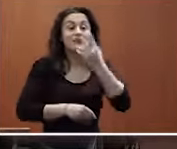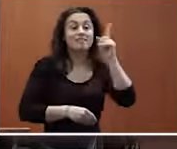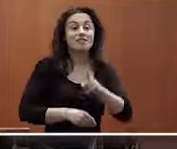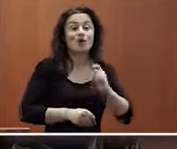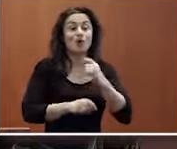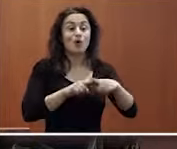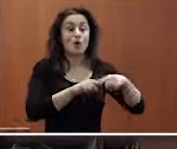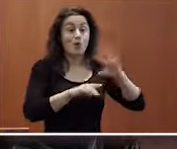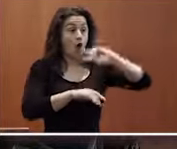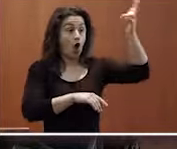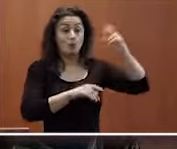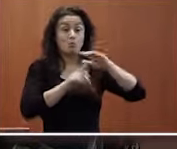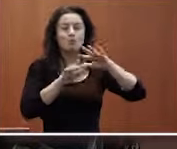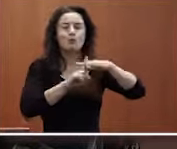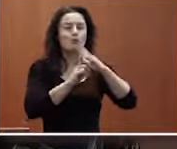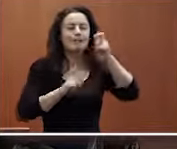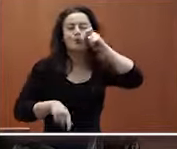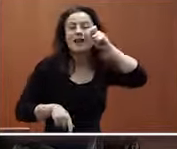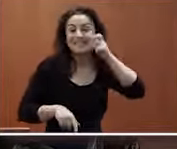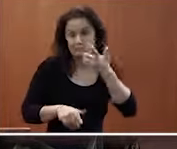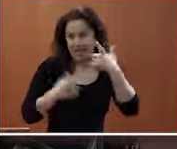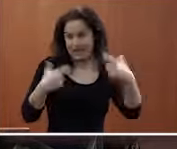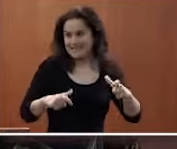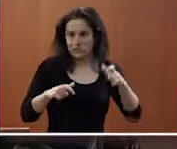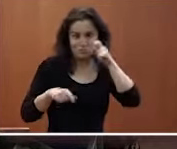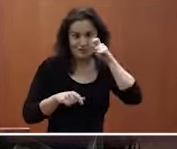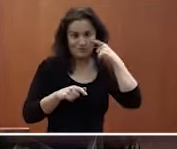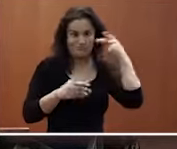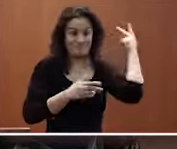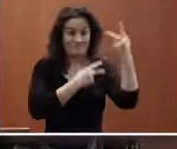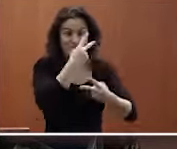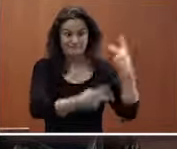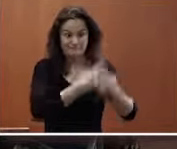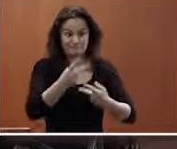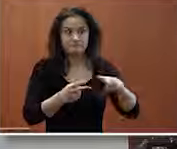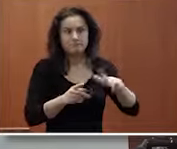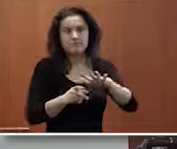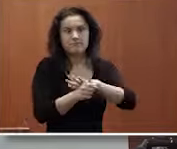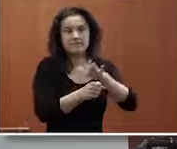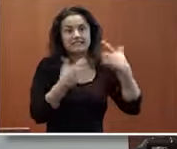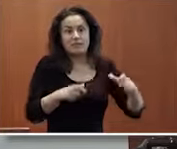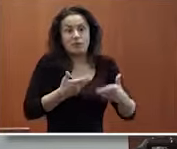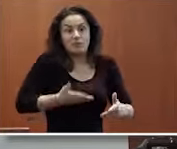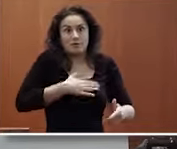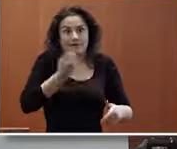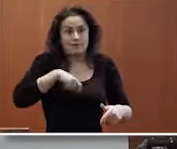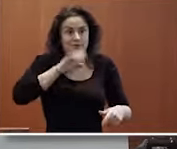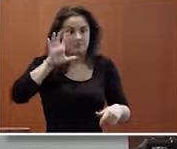otros entornos competitivos en el mundo del turismo por poner el caso del sector turístico es un sector especialmente el más importante en nuestro país